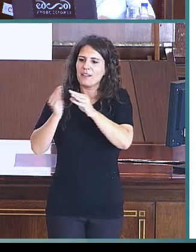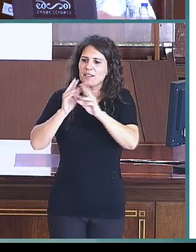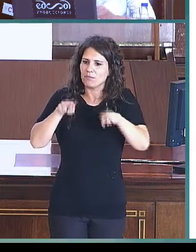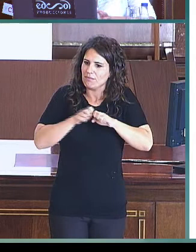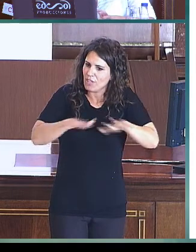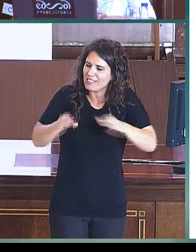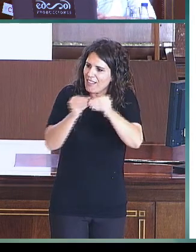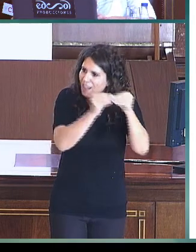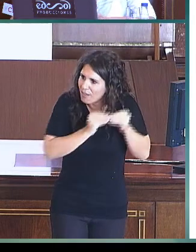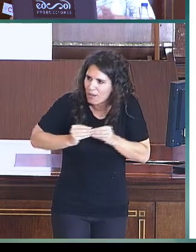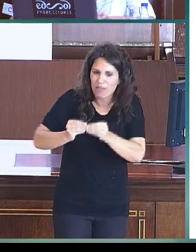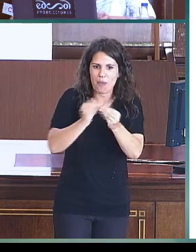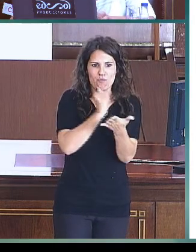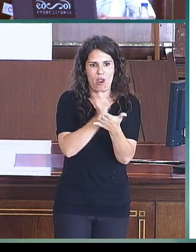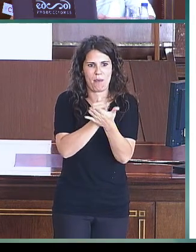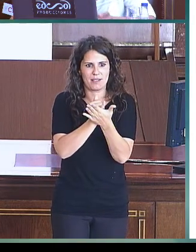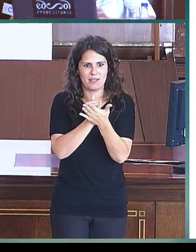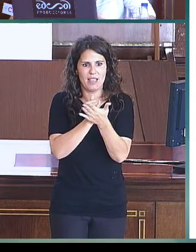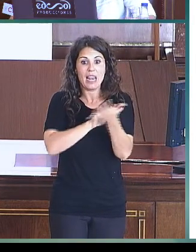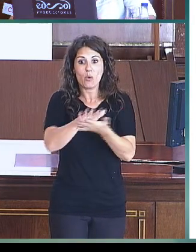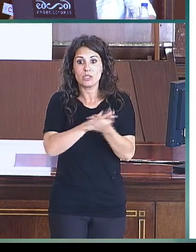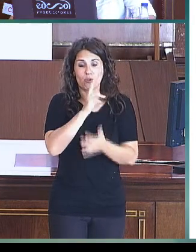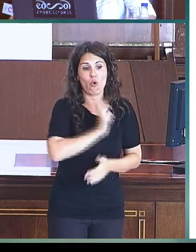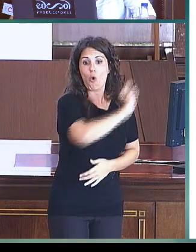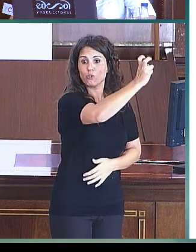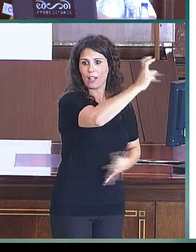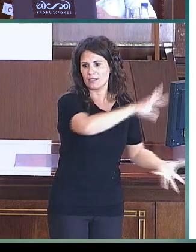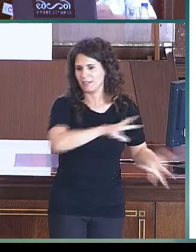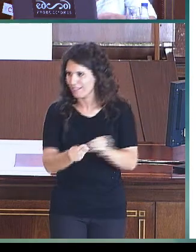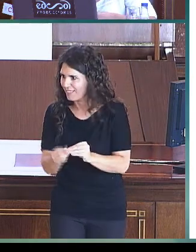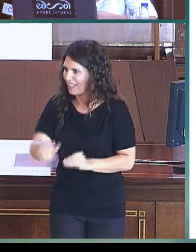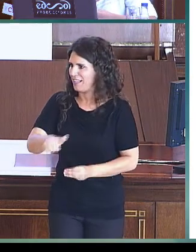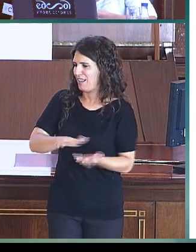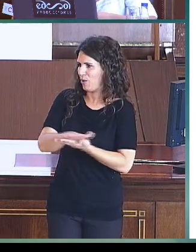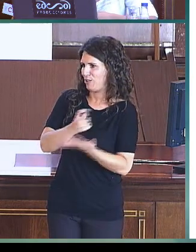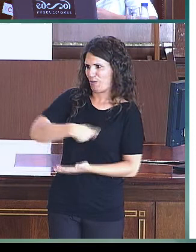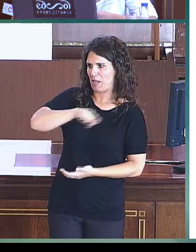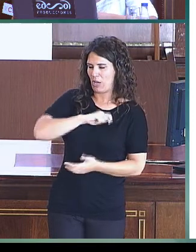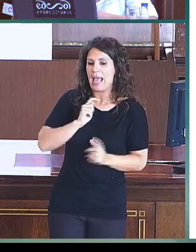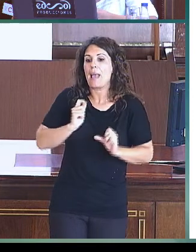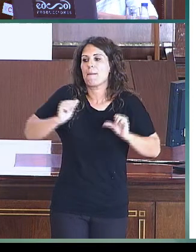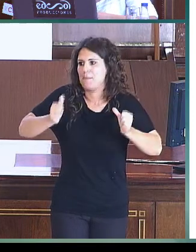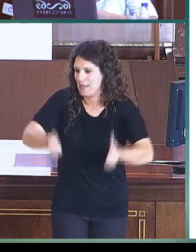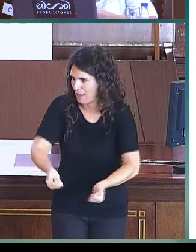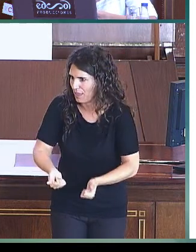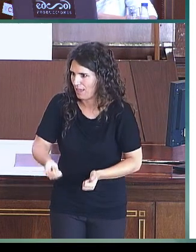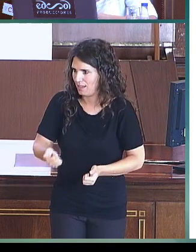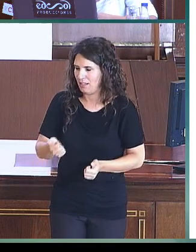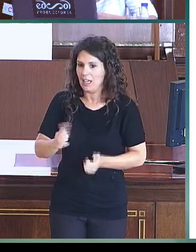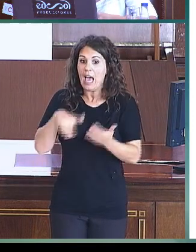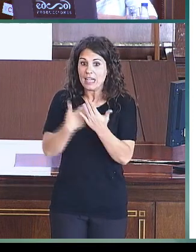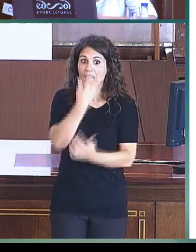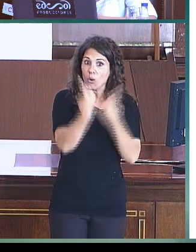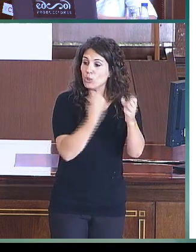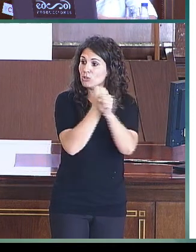pruebas de otras lenguas de signos a la lengua de signos española, incluso estamos conociendo, ya empezando a conocer algunos